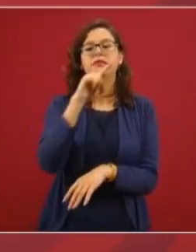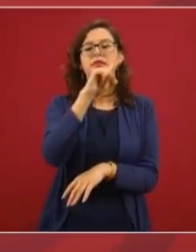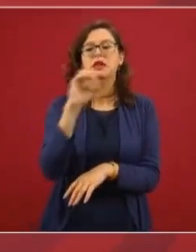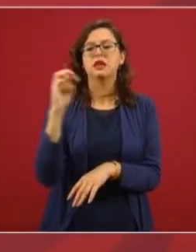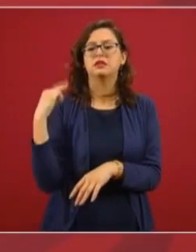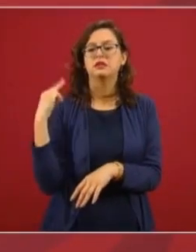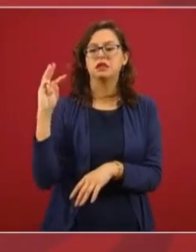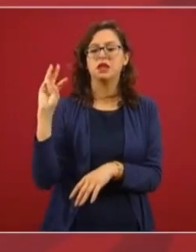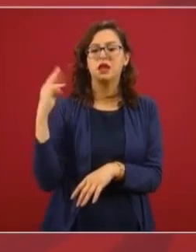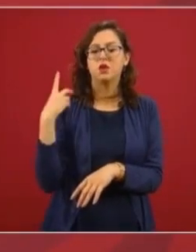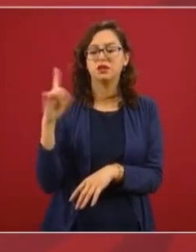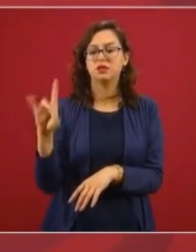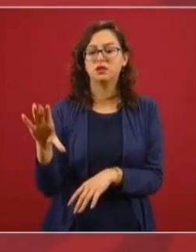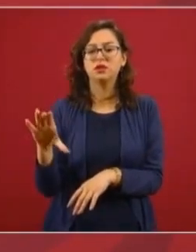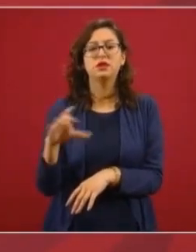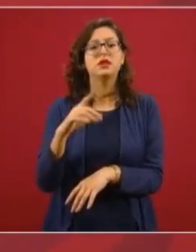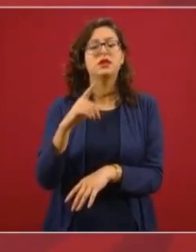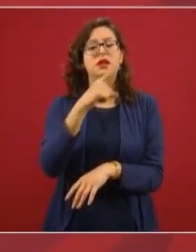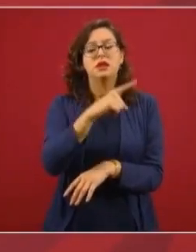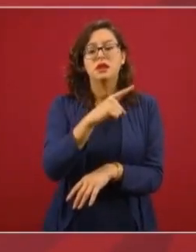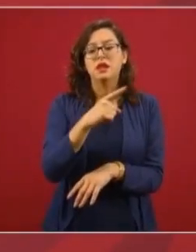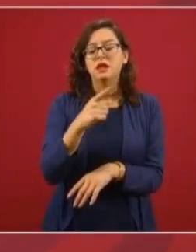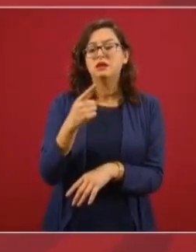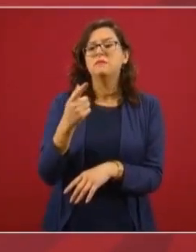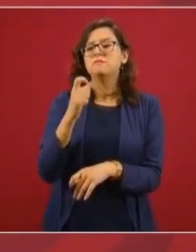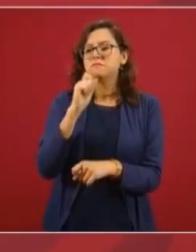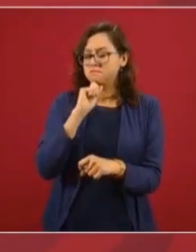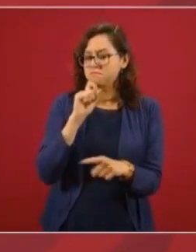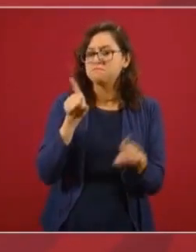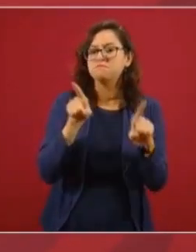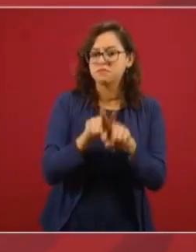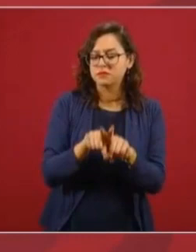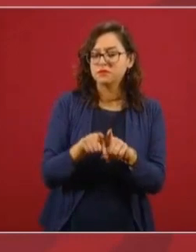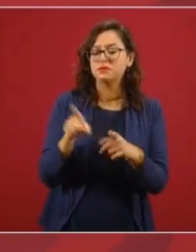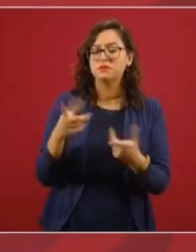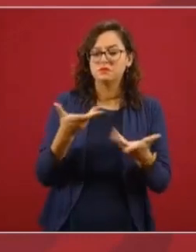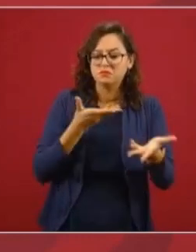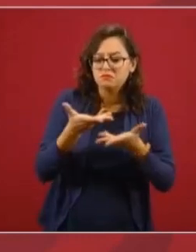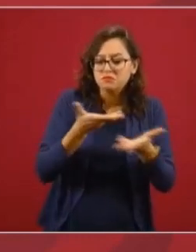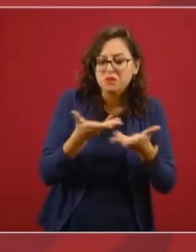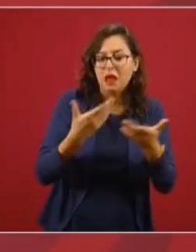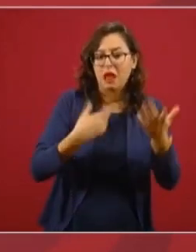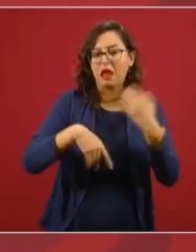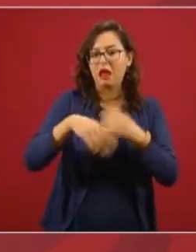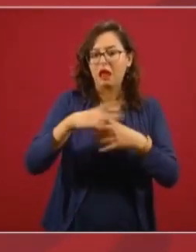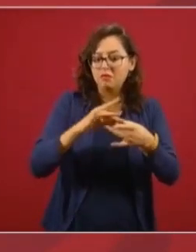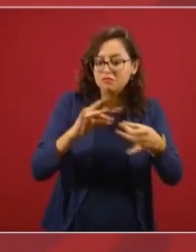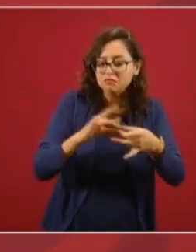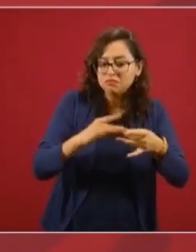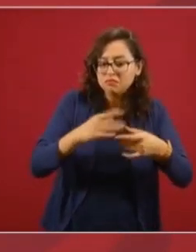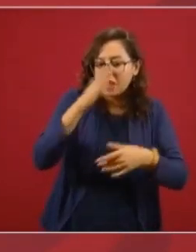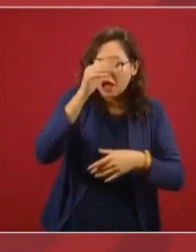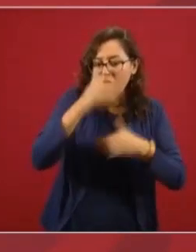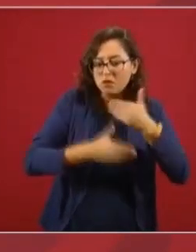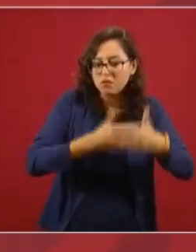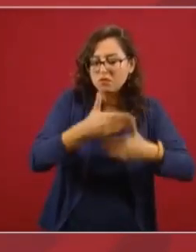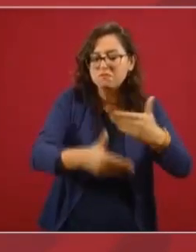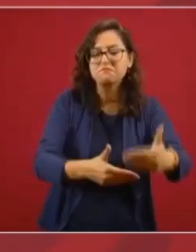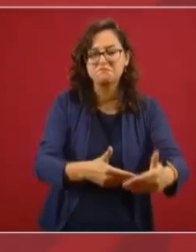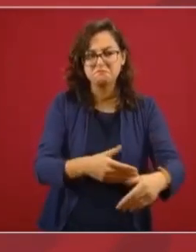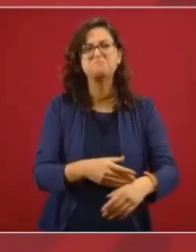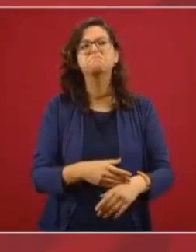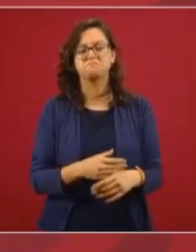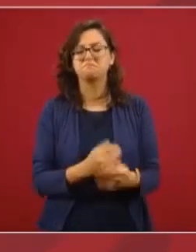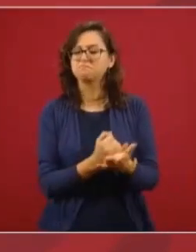Slim se lo comentó al señor Presidente de la República, los avances que ya se tenían, y ahí se acordaron dar pasos